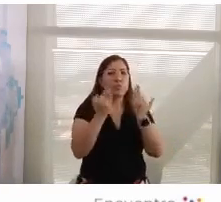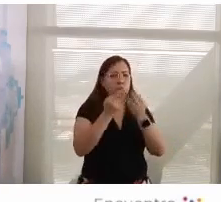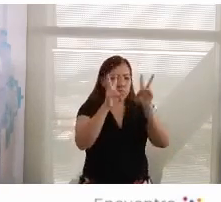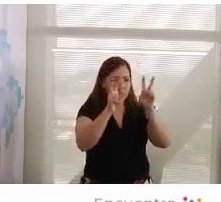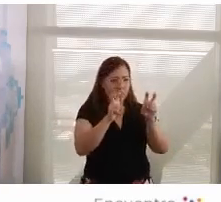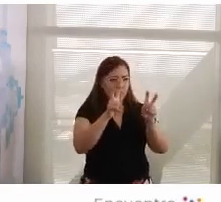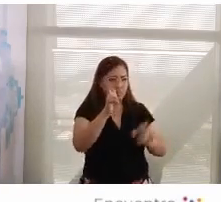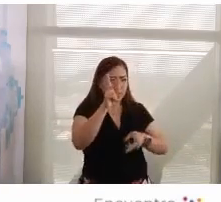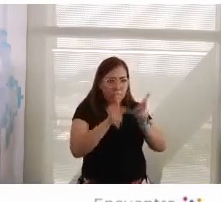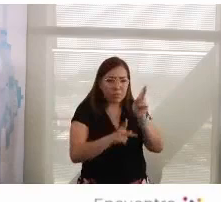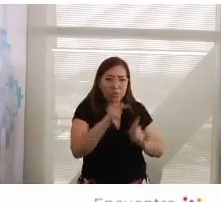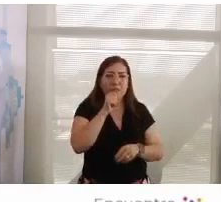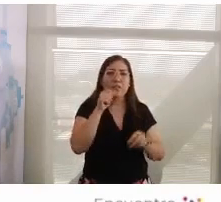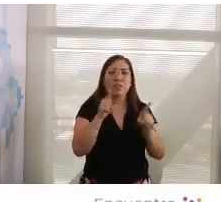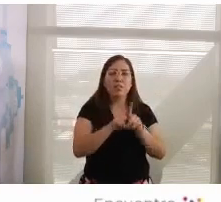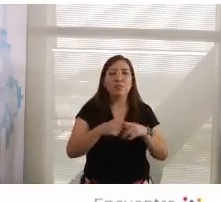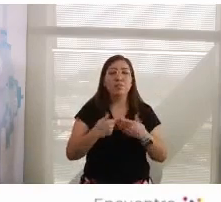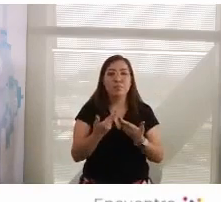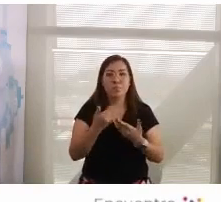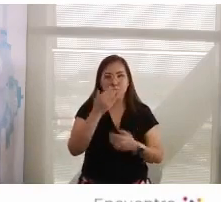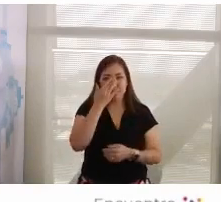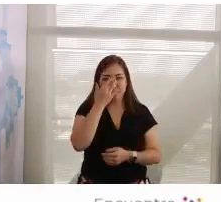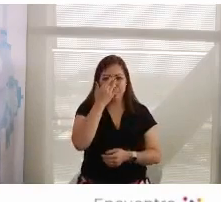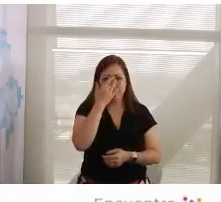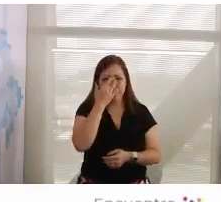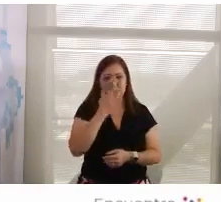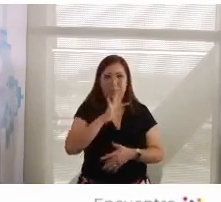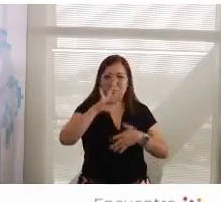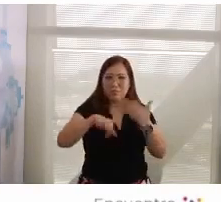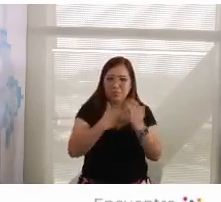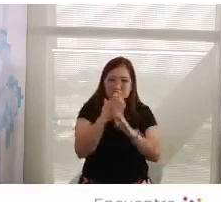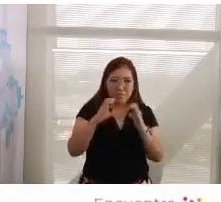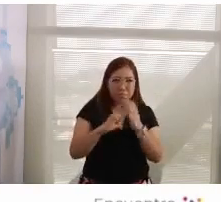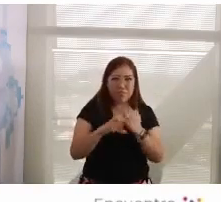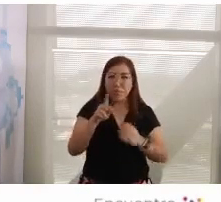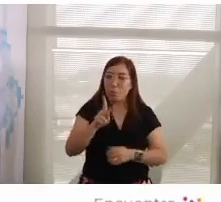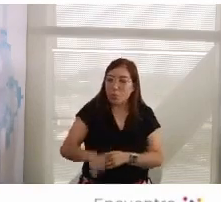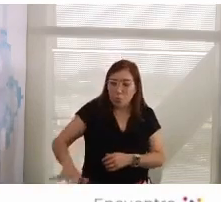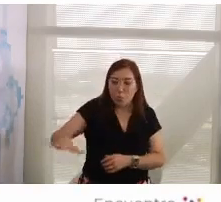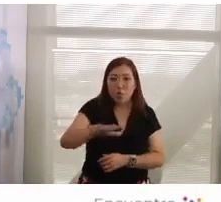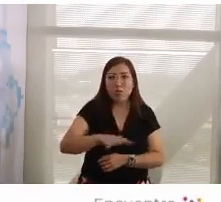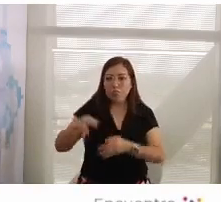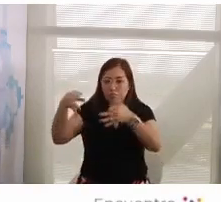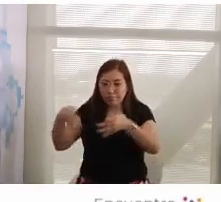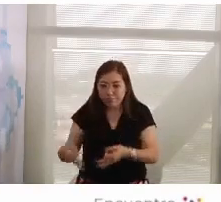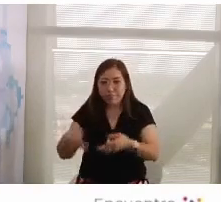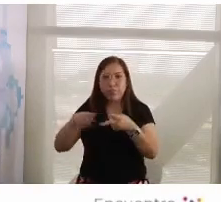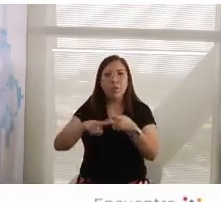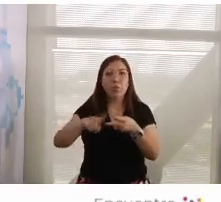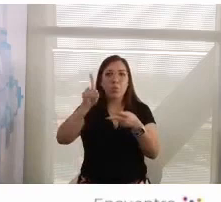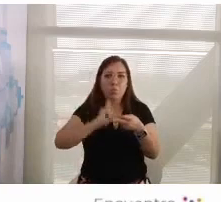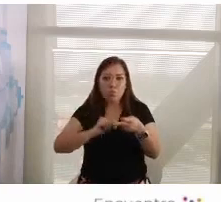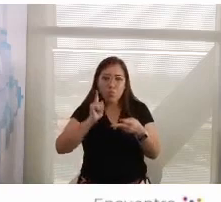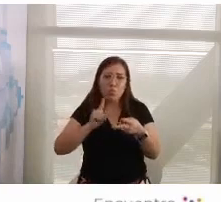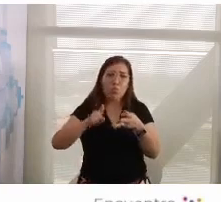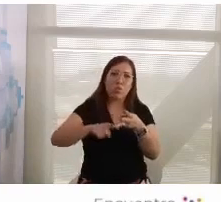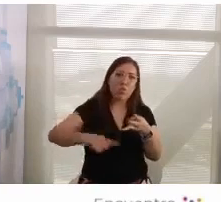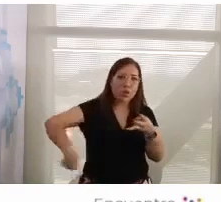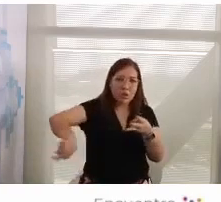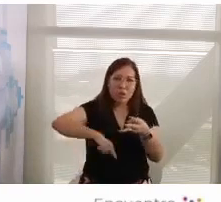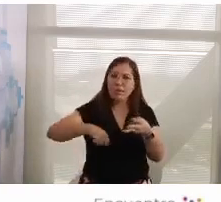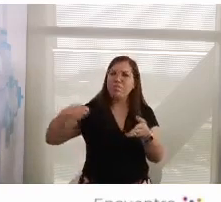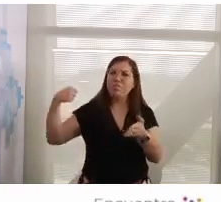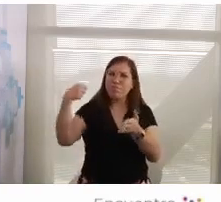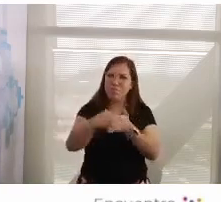LGBTs, povos originarios, negros, mujeres, una resistencia